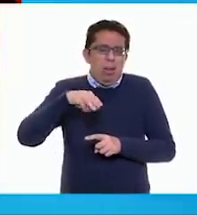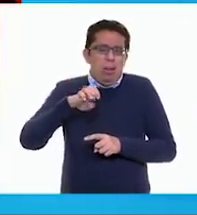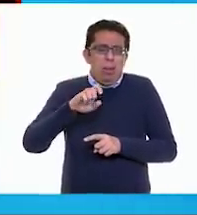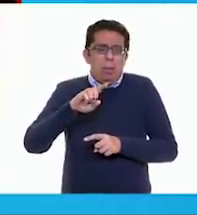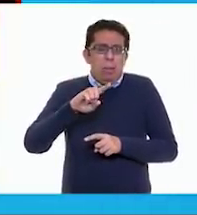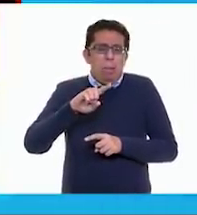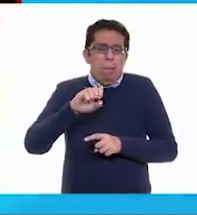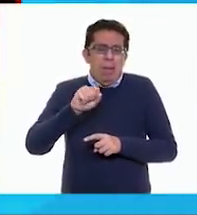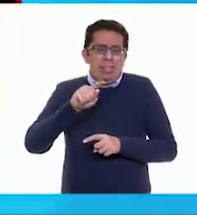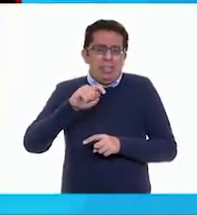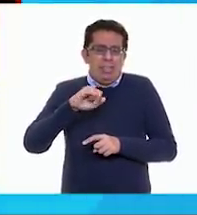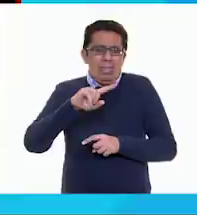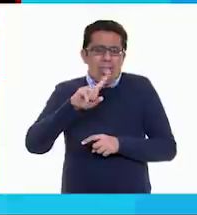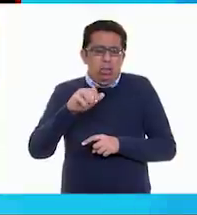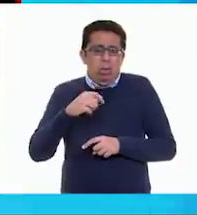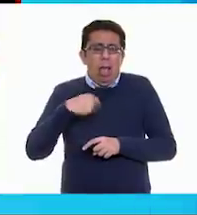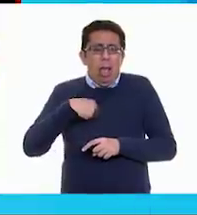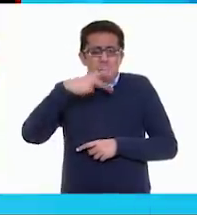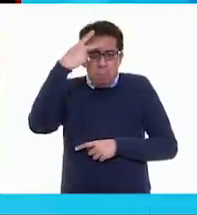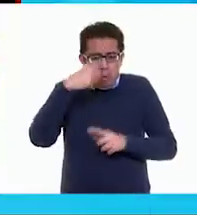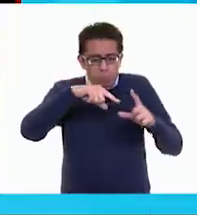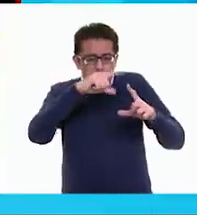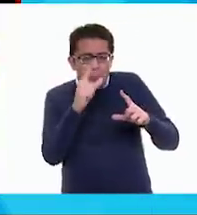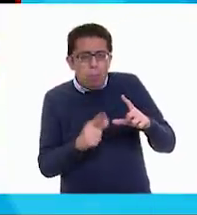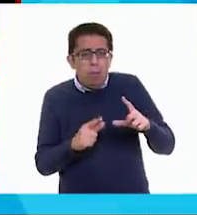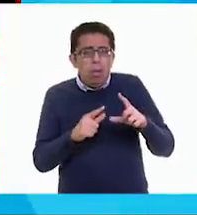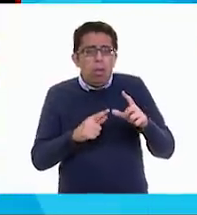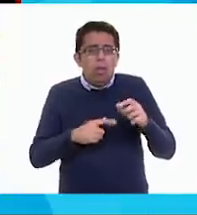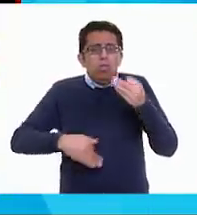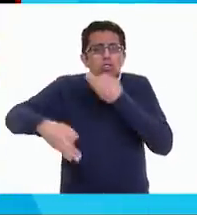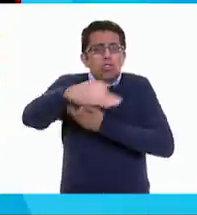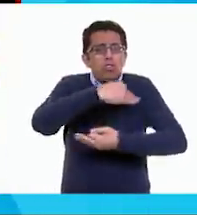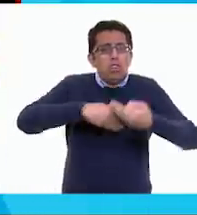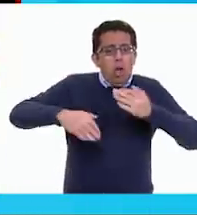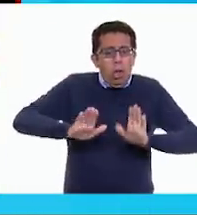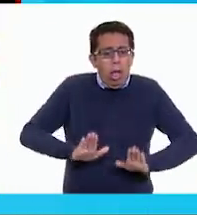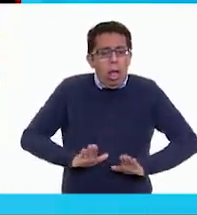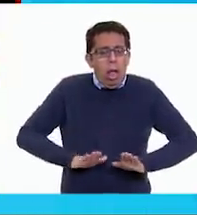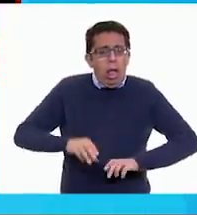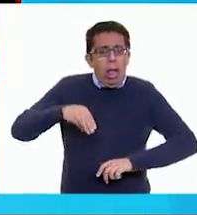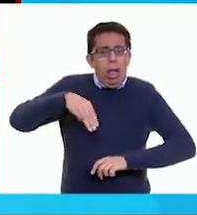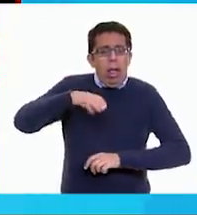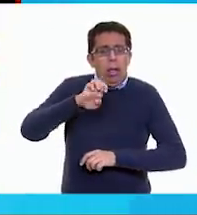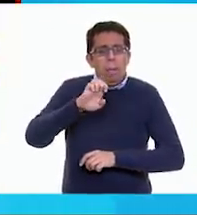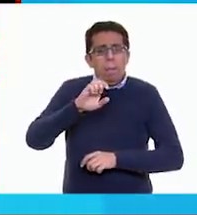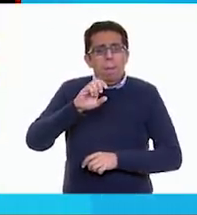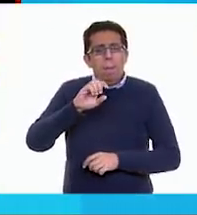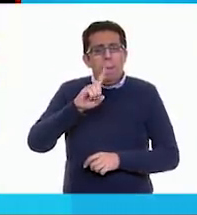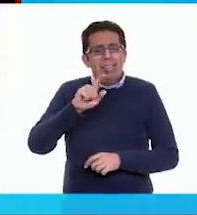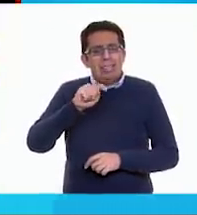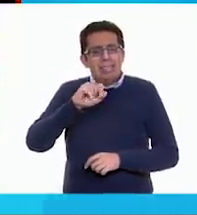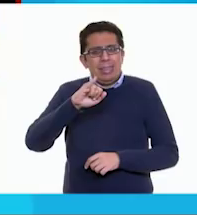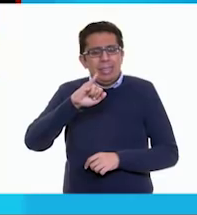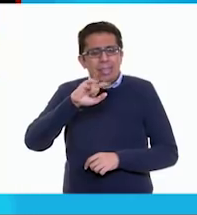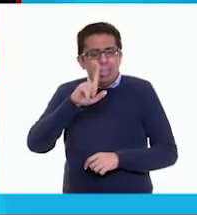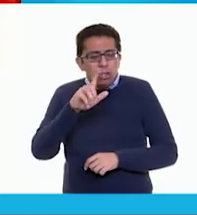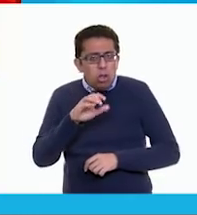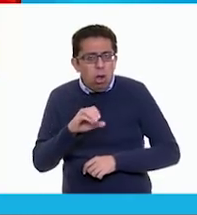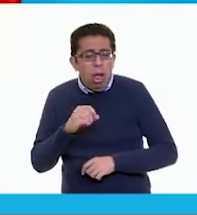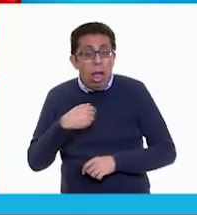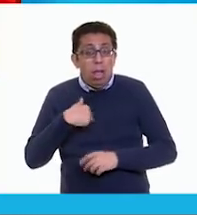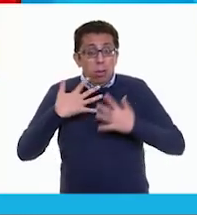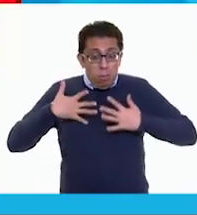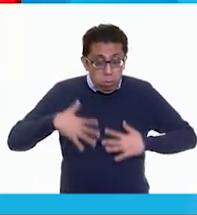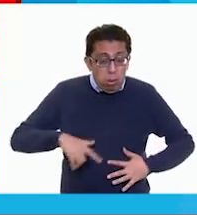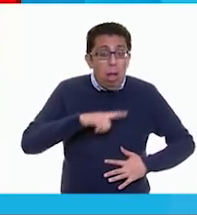Si en México todos somos mestizos. Ay, ya sé. No quiero ponerme el terno. Y que luego alguien me tome una foto